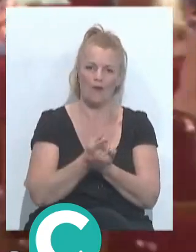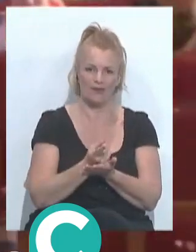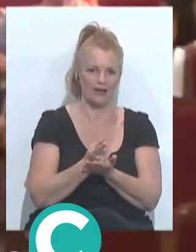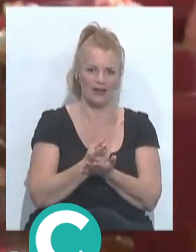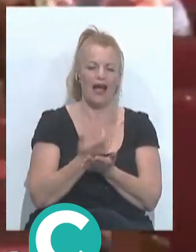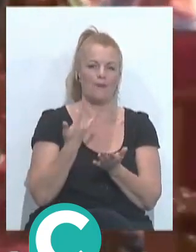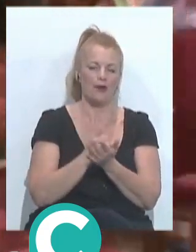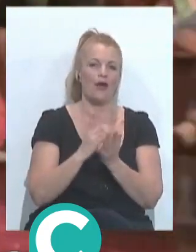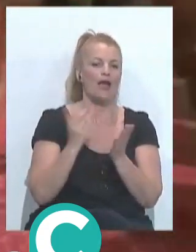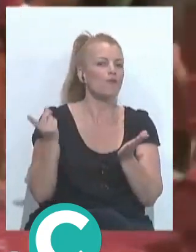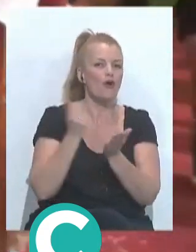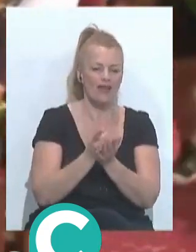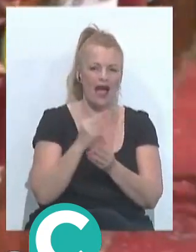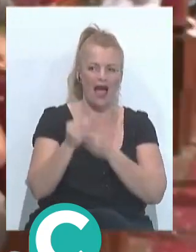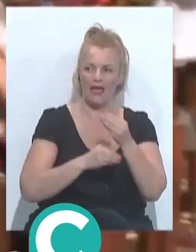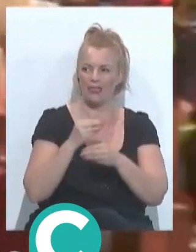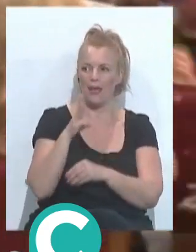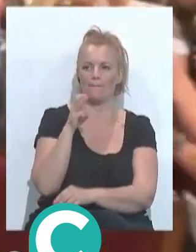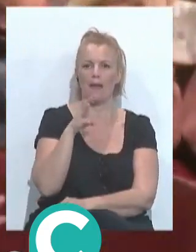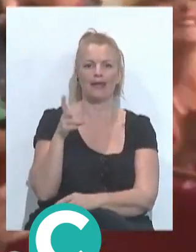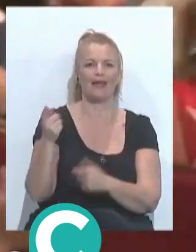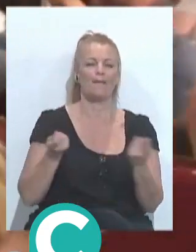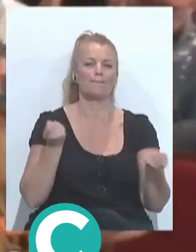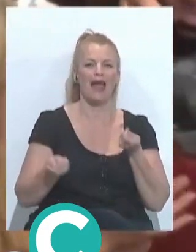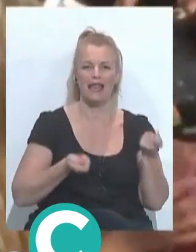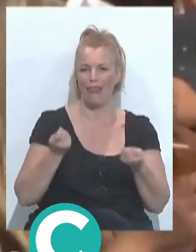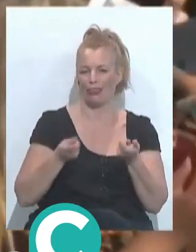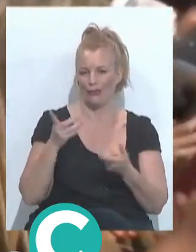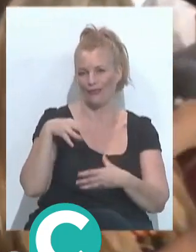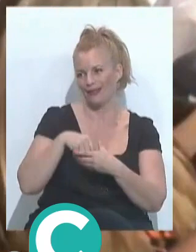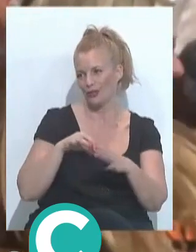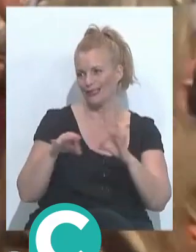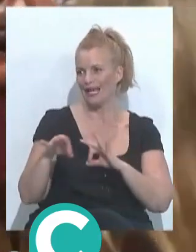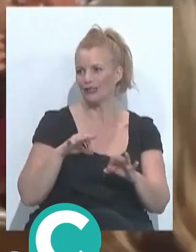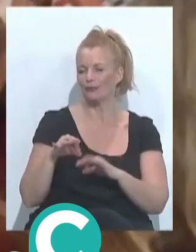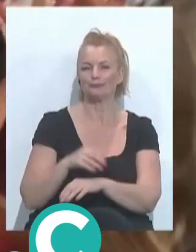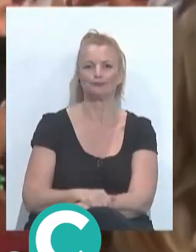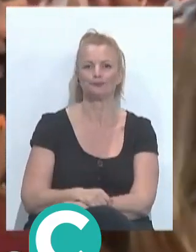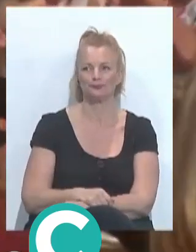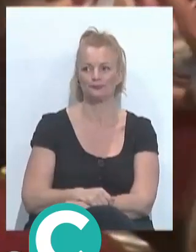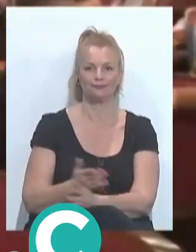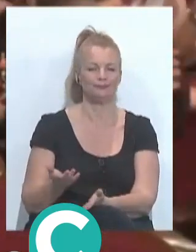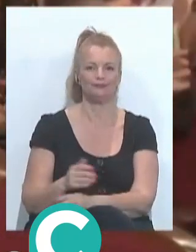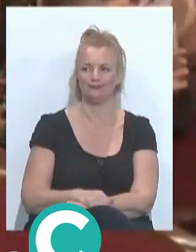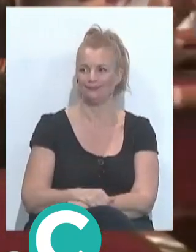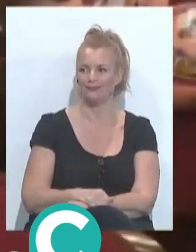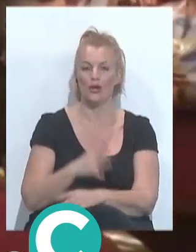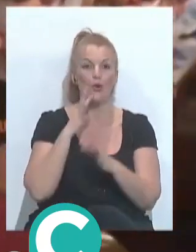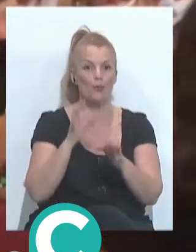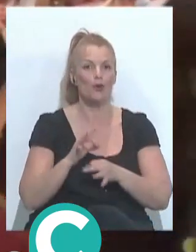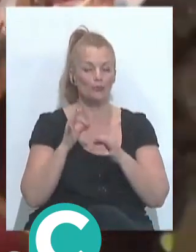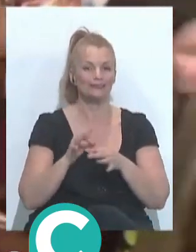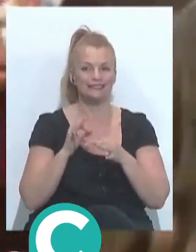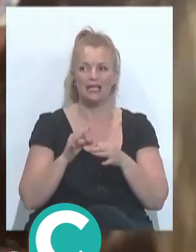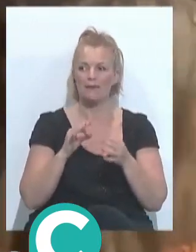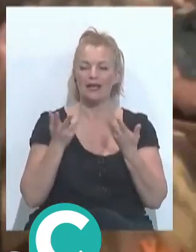y hemos vuelto que es importante ahí está mira Pepe ahí bailando pegándose el bailecito ahí en el teatro perdonadme pero os tengo que interrumpir porque como siempre nos